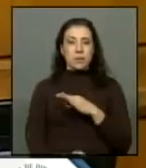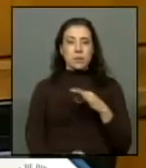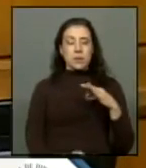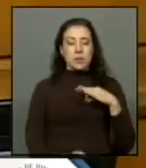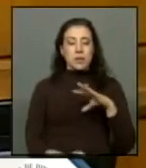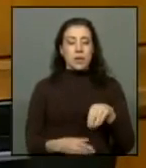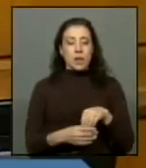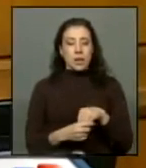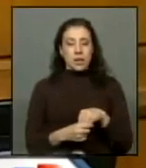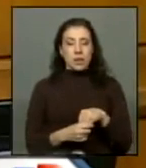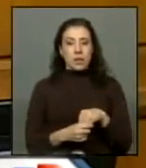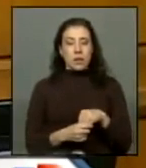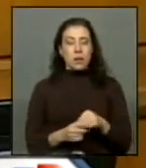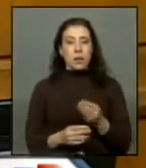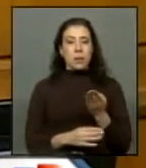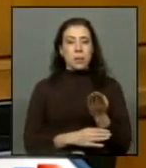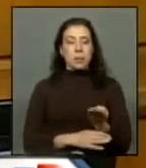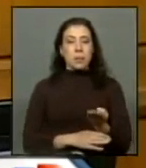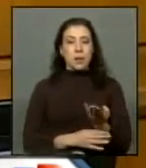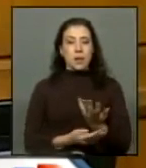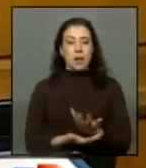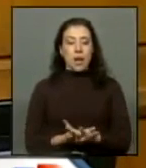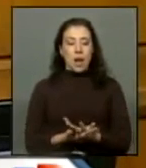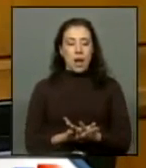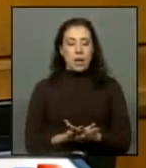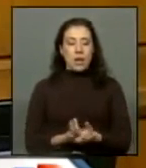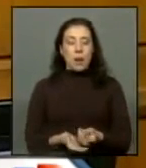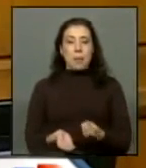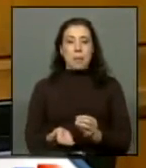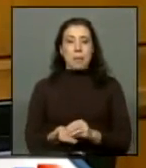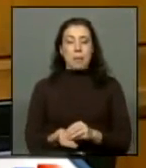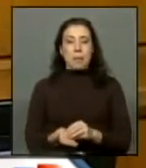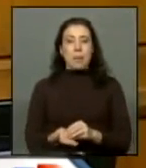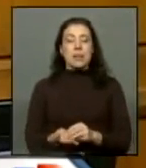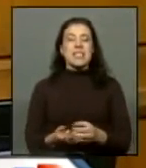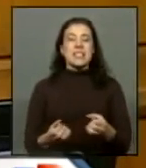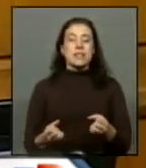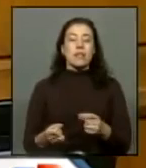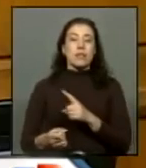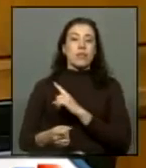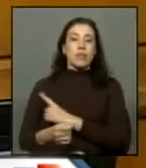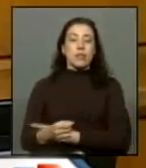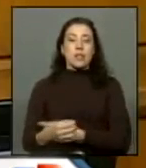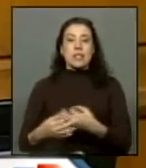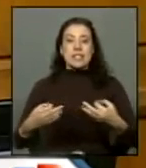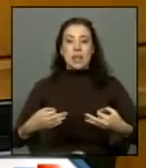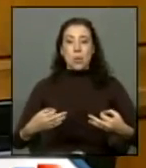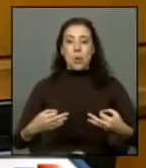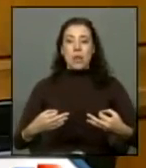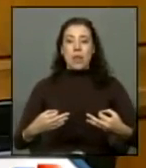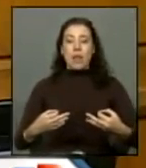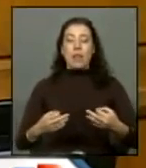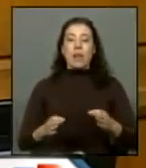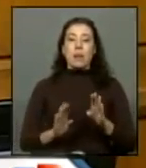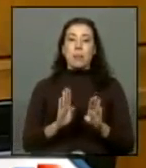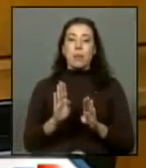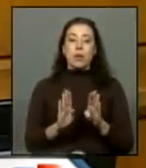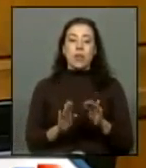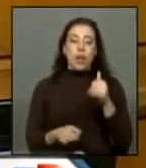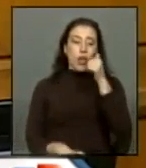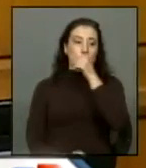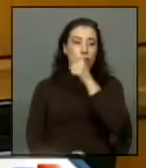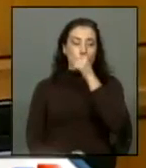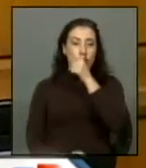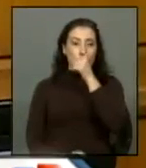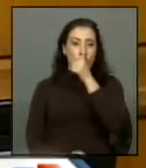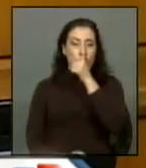Interior para requerir que exista un reforzamiento de la seguridad de los funcionarios que resguardan las drogas